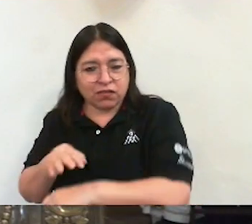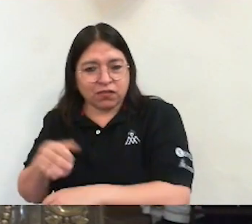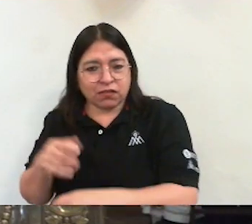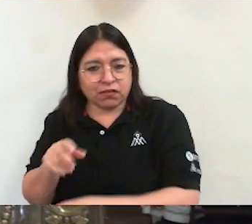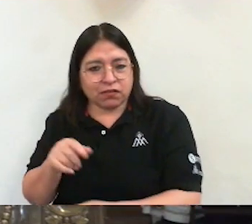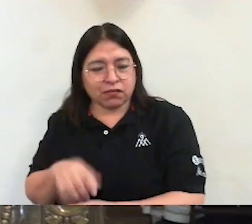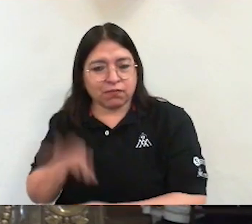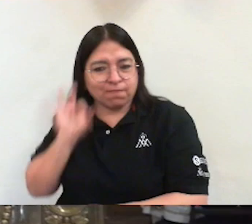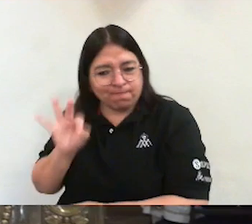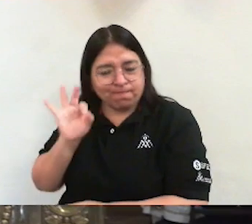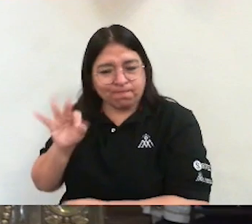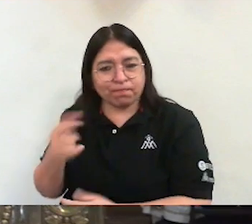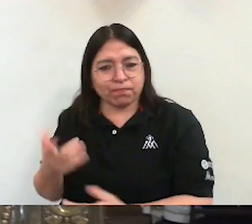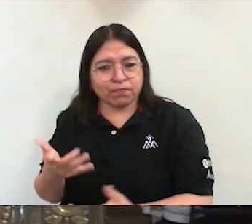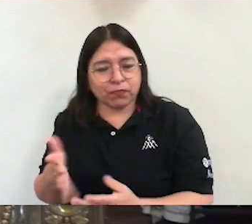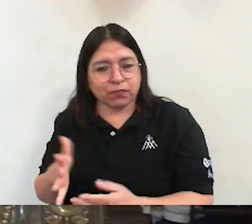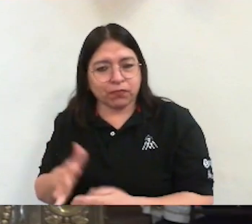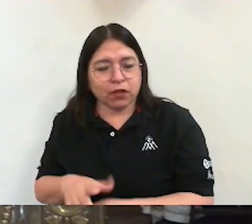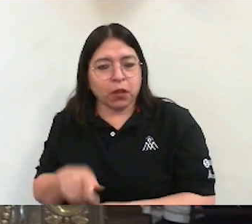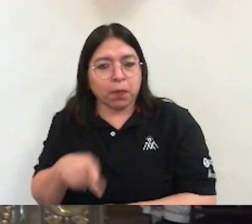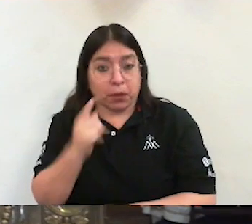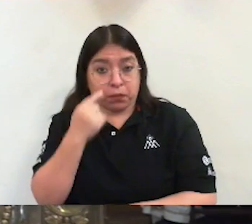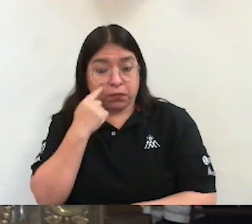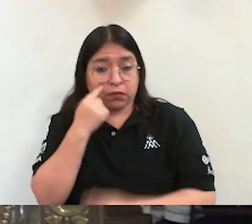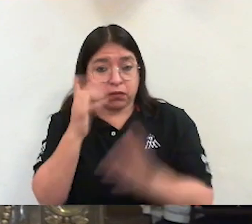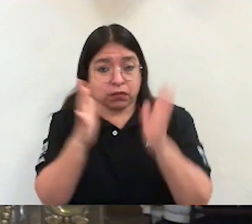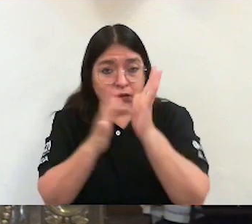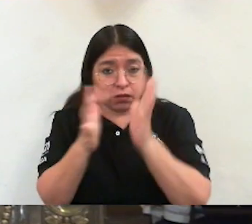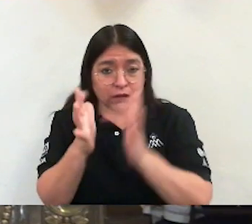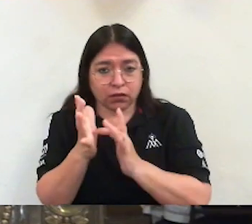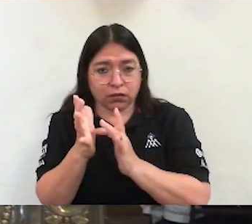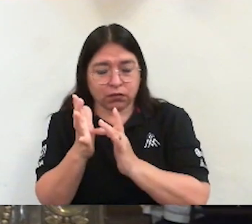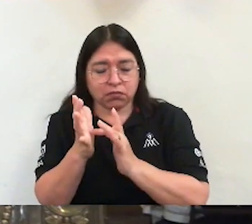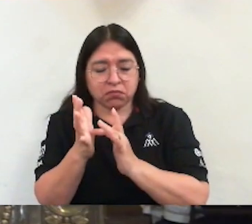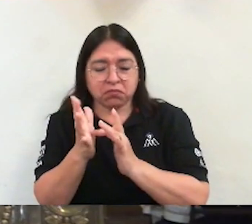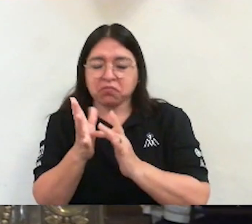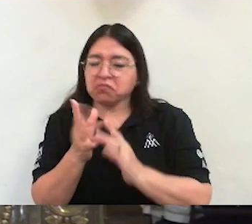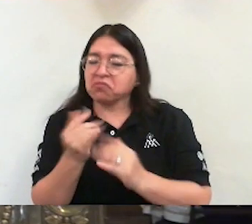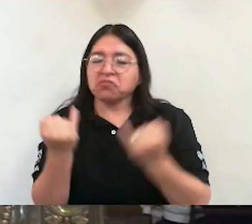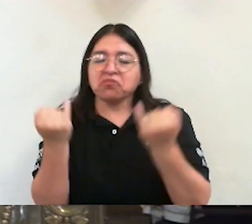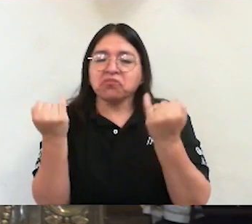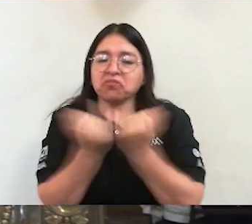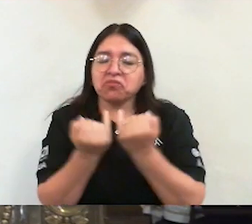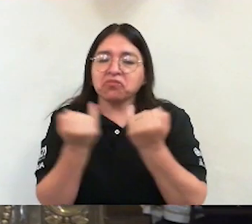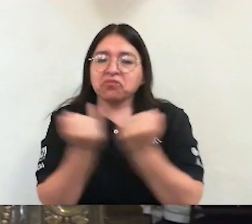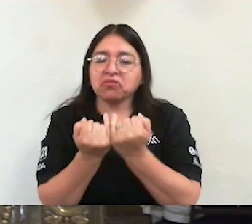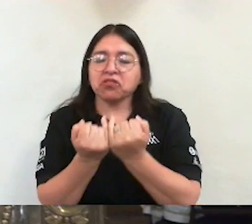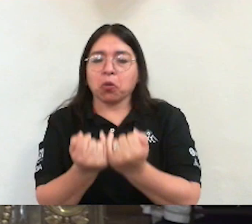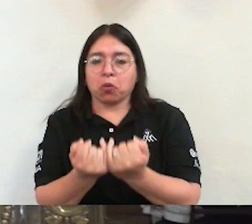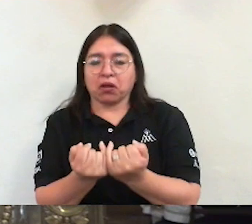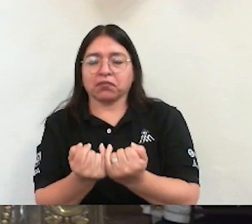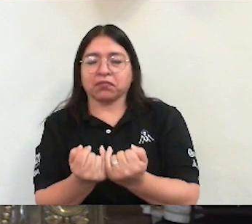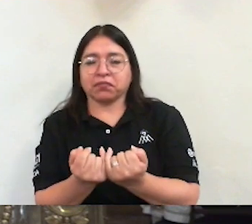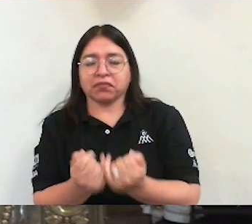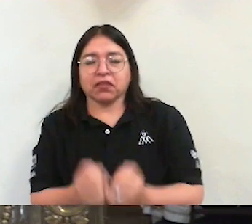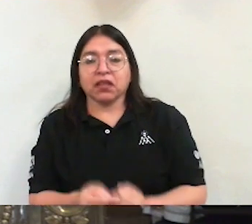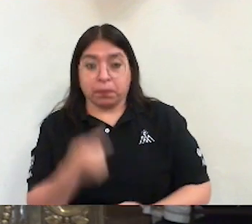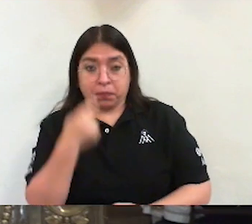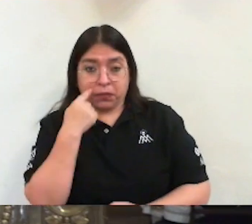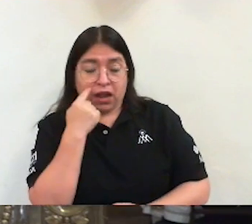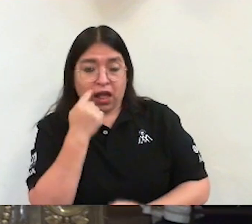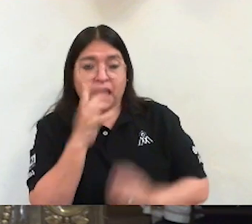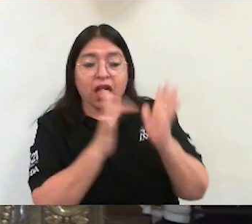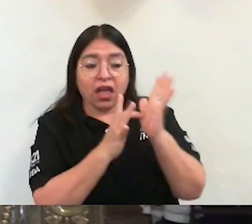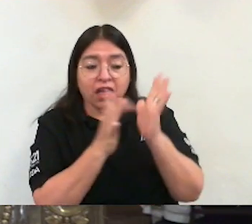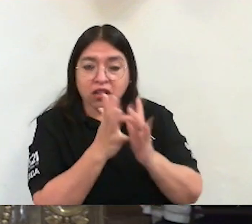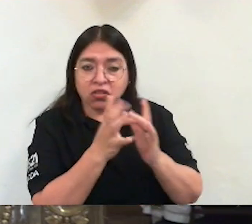Pero Cristo, con la misma escritura, le hace ver